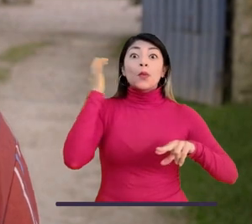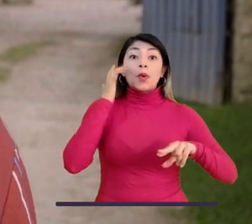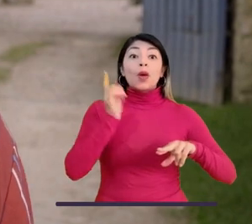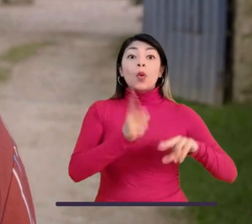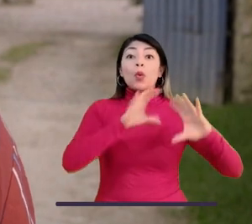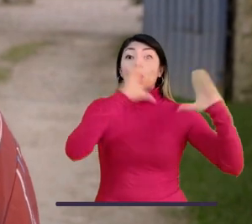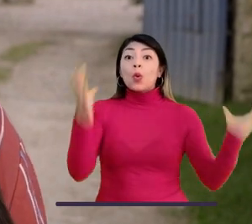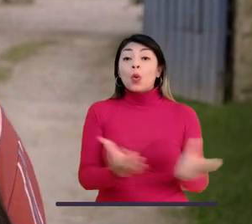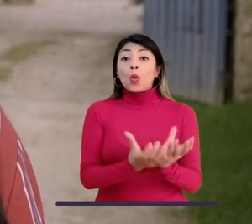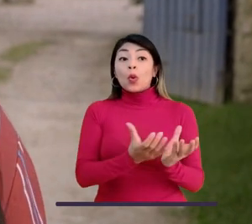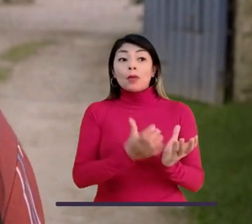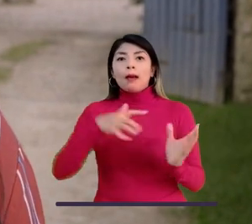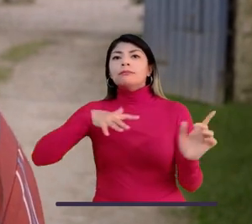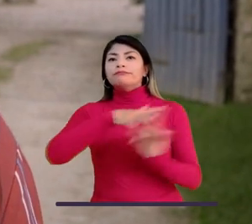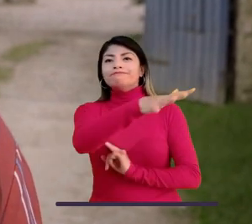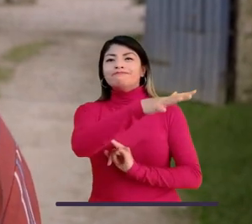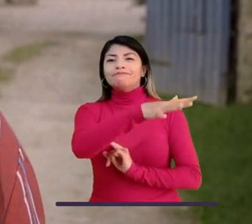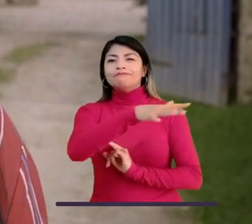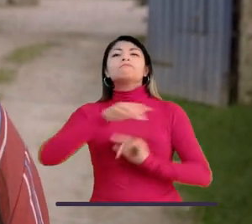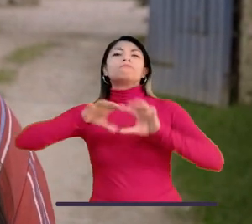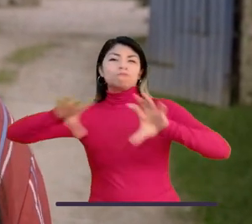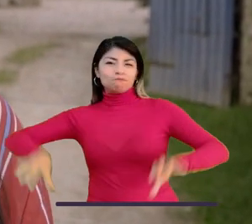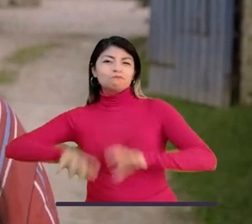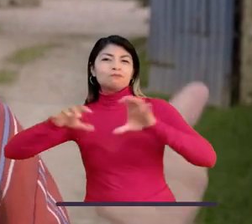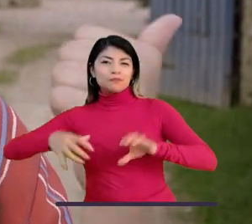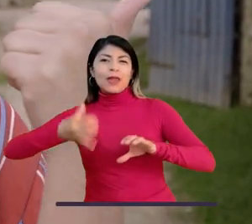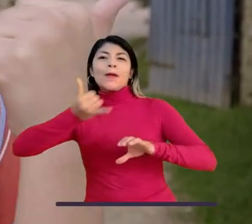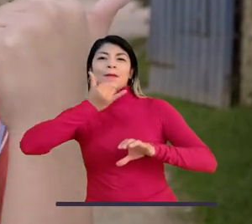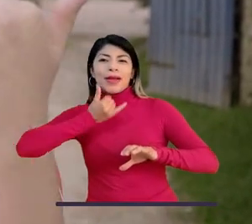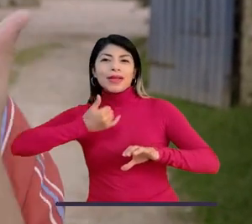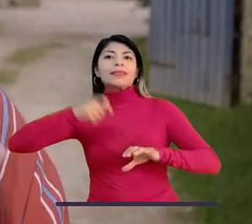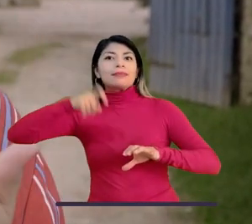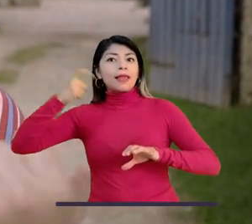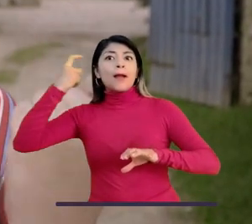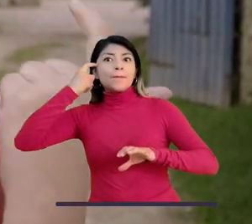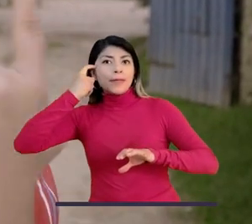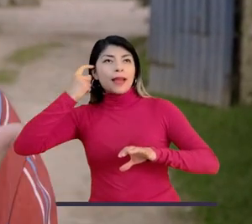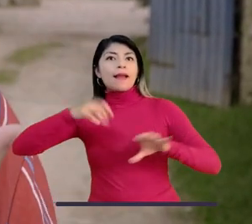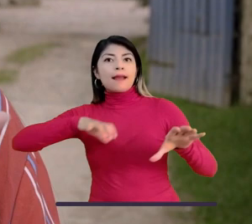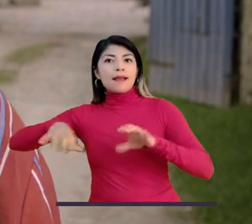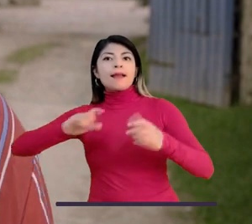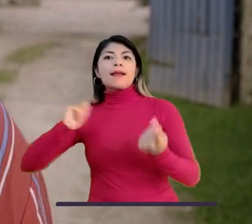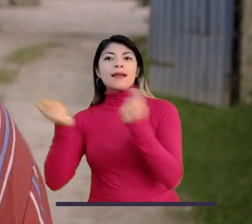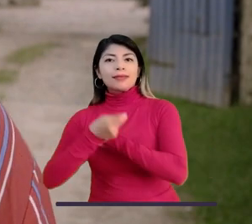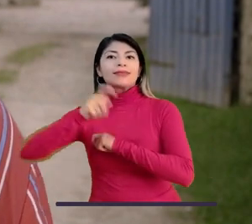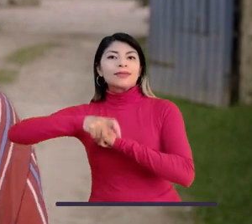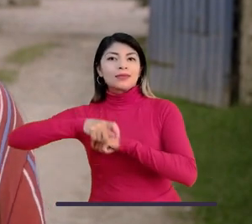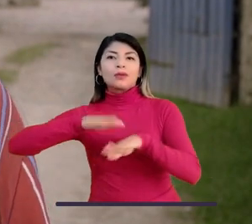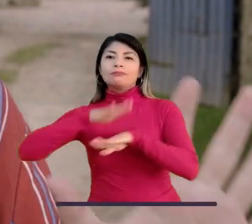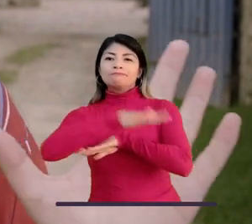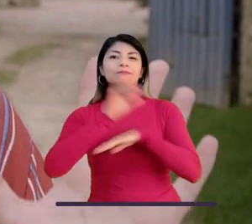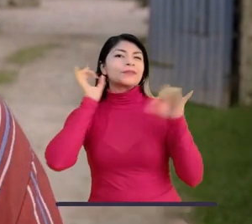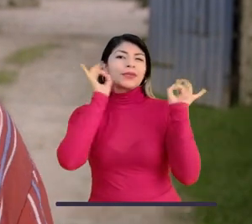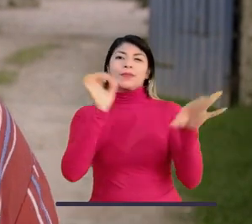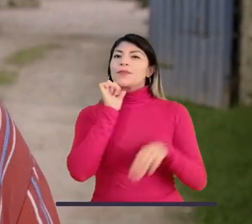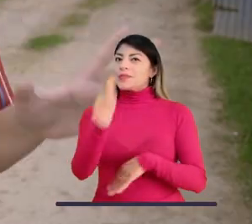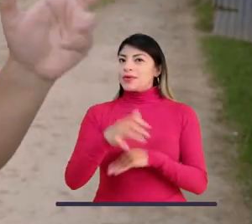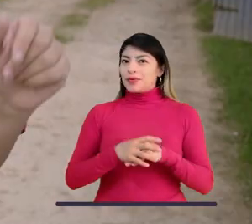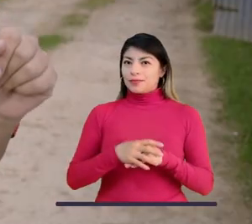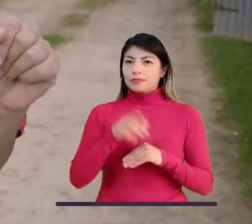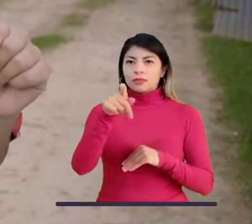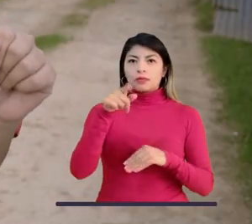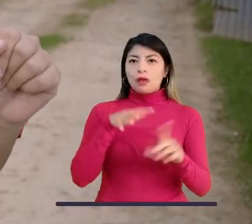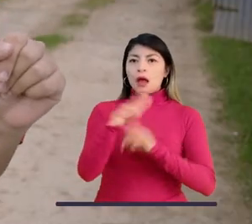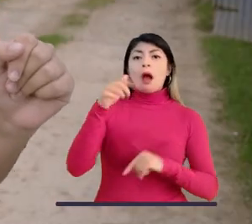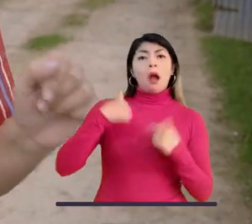muchas acciones de nosotros los humanos. Por eso, si no cambiamos nuestra forma de pensar y de actuar, las consecuencias serán devastadoras.